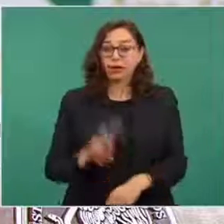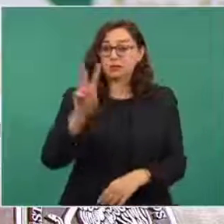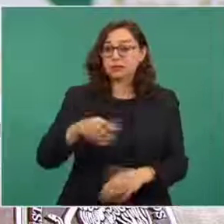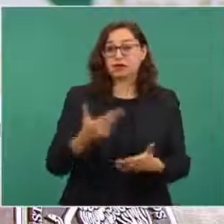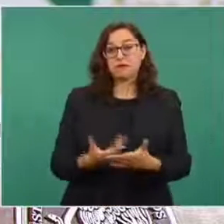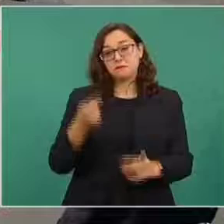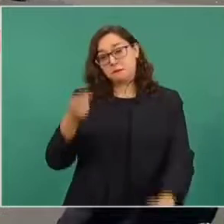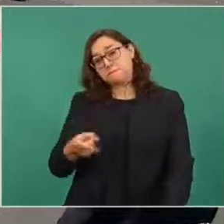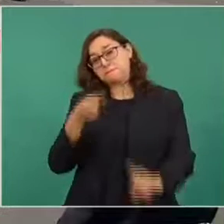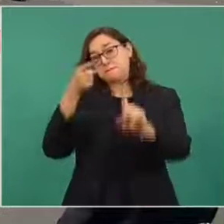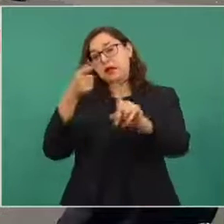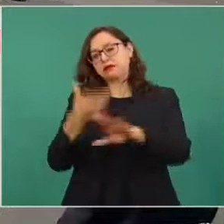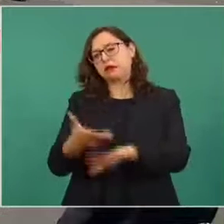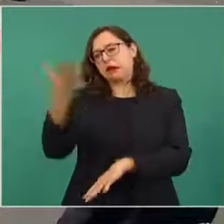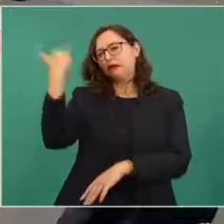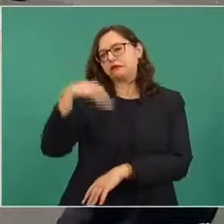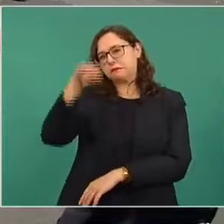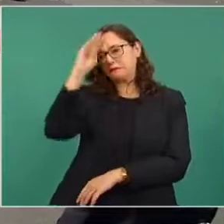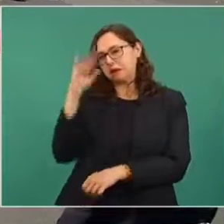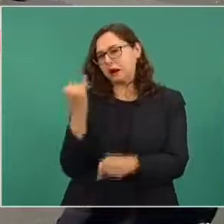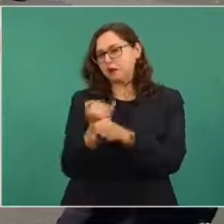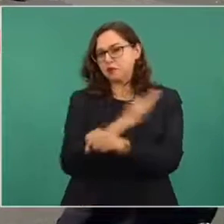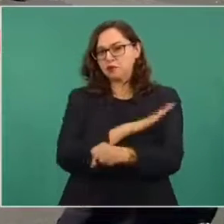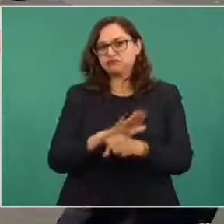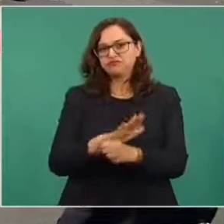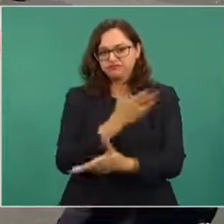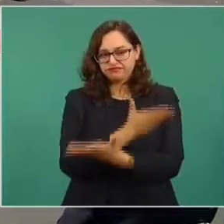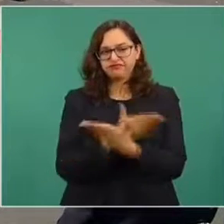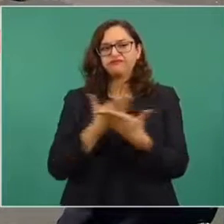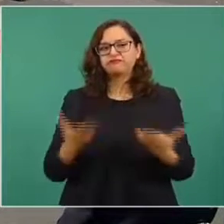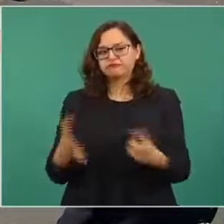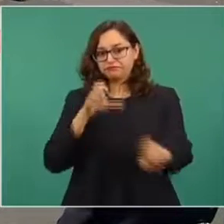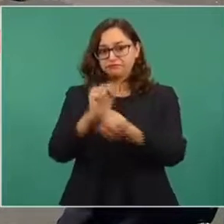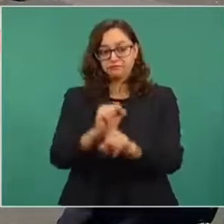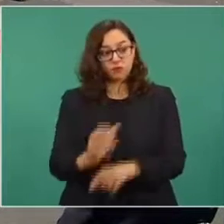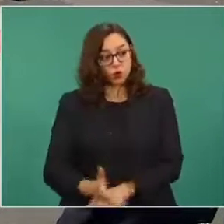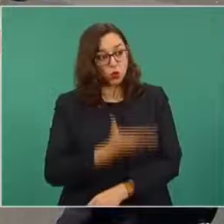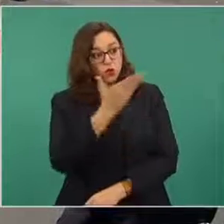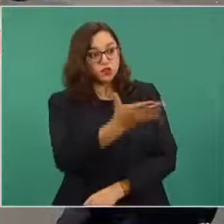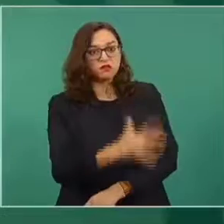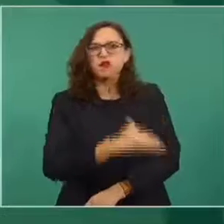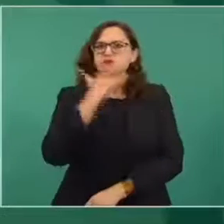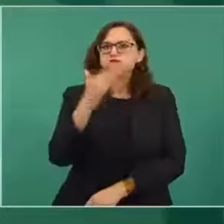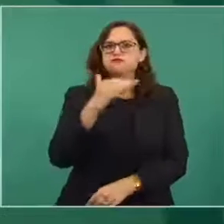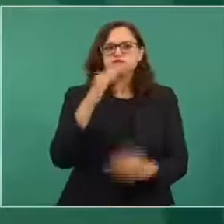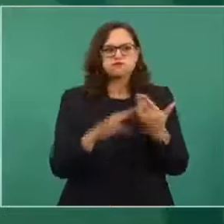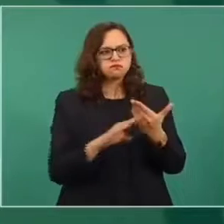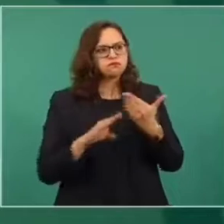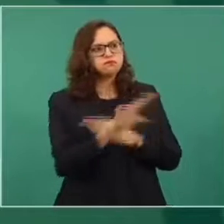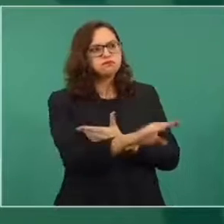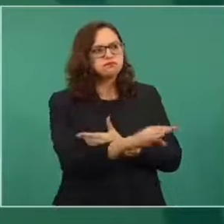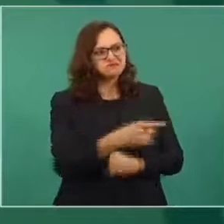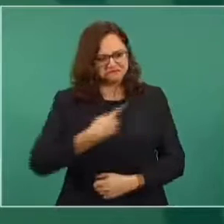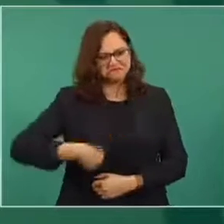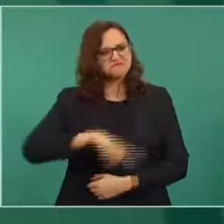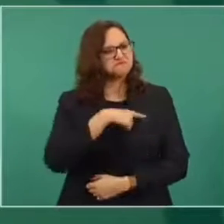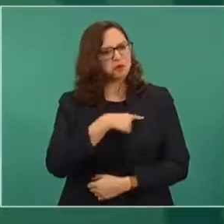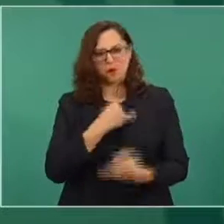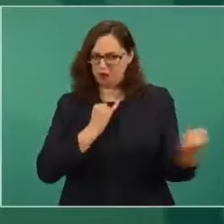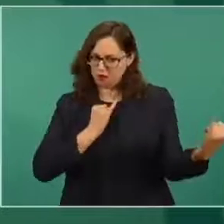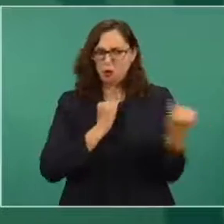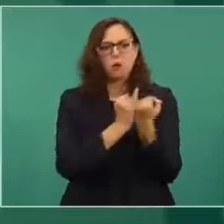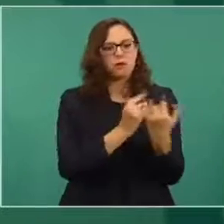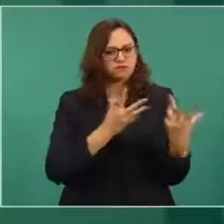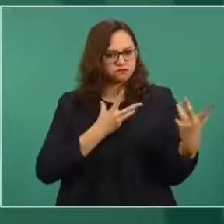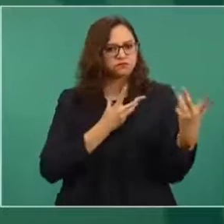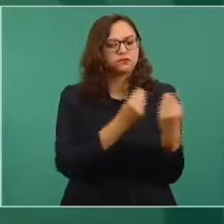En este combate a la corrupción, compartimos su pensamiento. Las universidades y la vida misma nos han enseñado a enfrentar